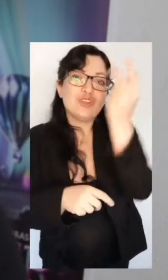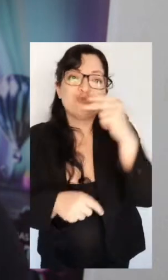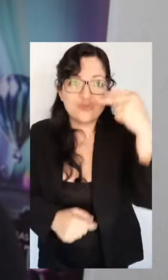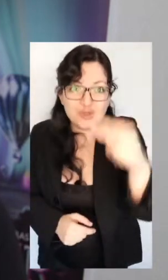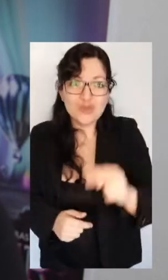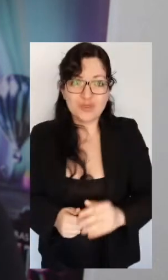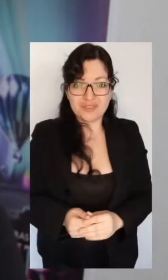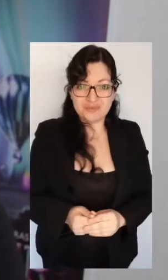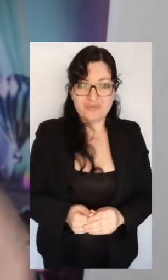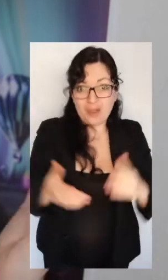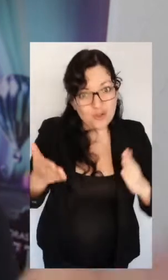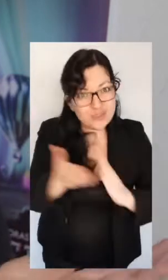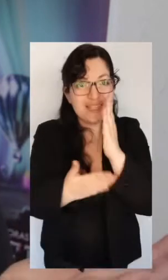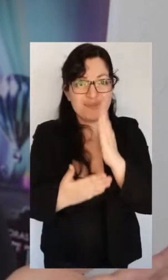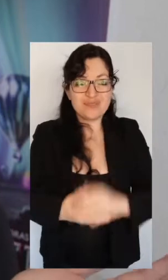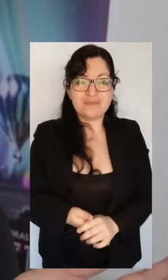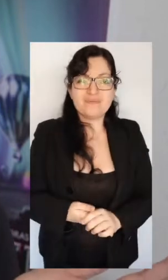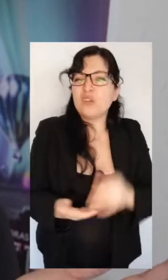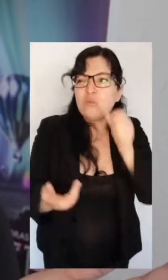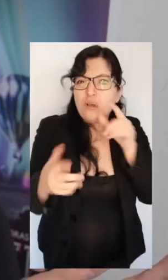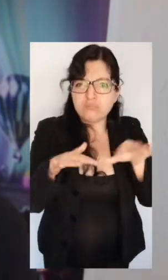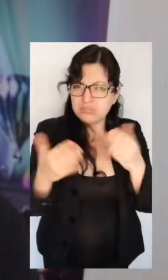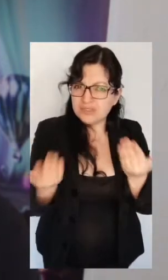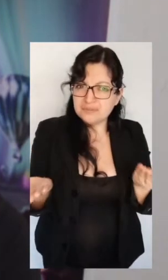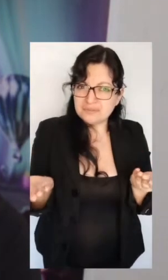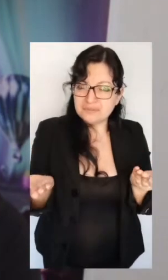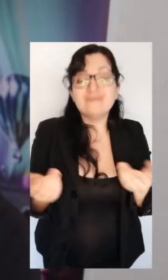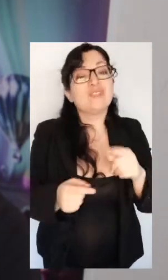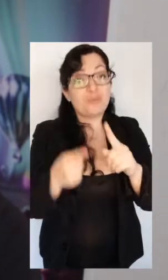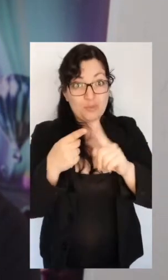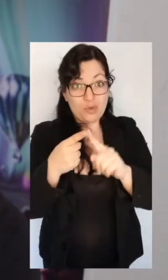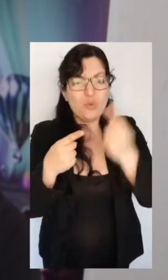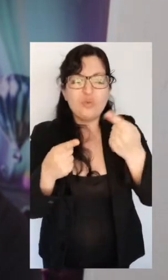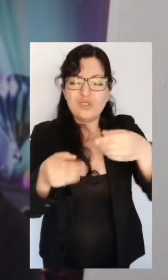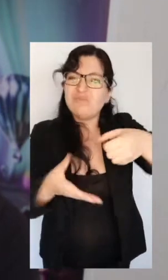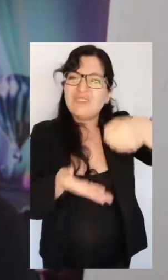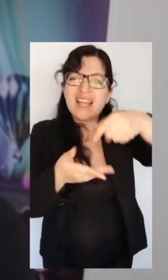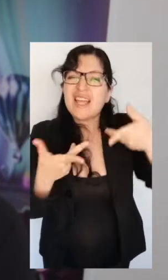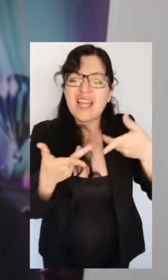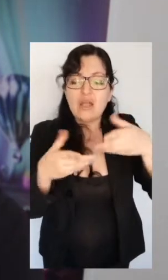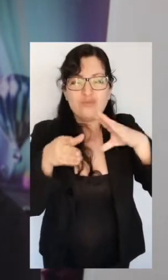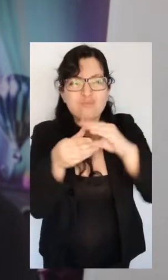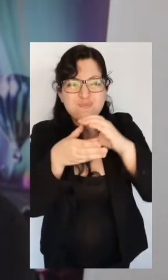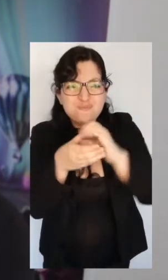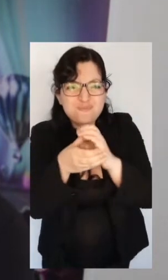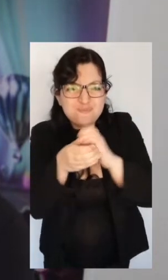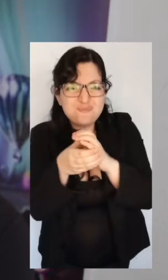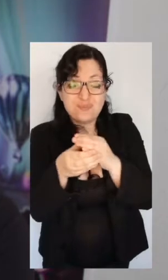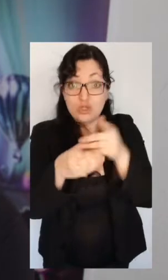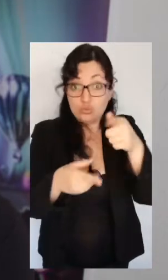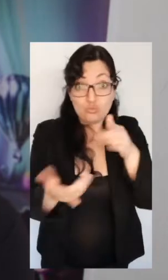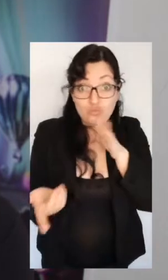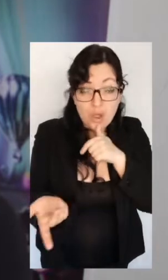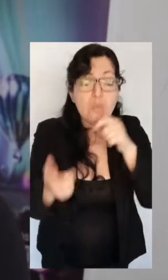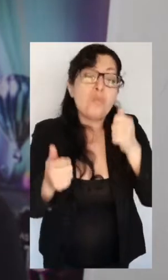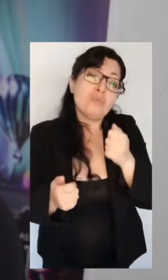Manos a la obra. ¿Qué materiales necesitas? Un paquete de masa para modelar. Si no tienes esto,